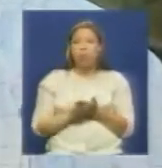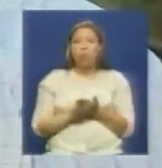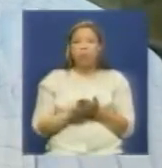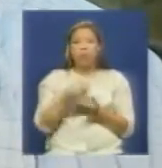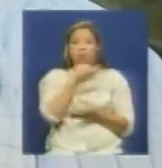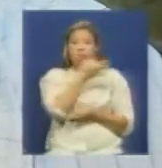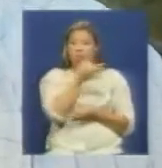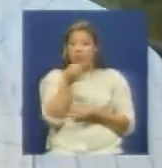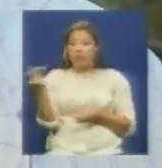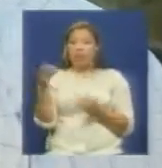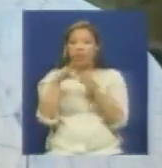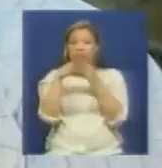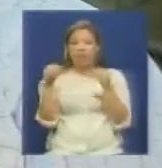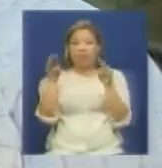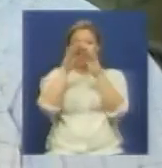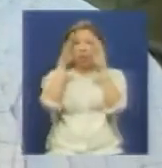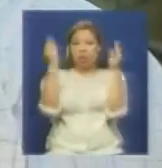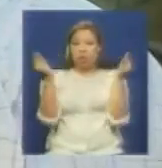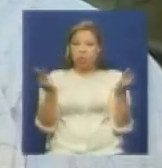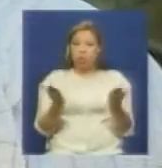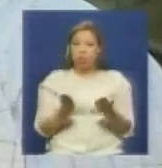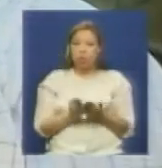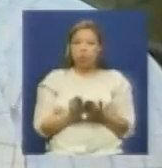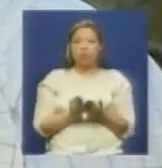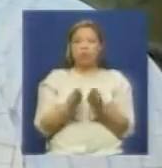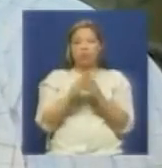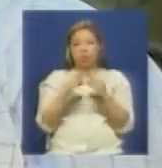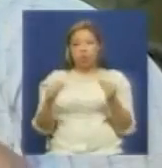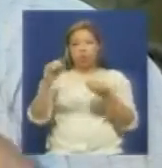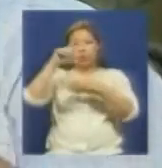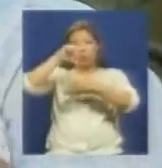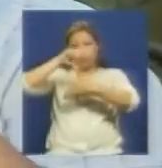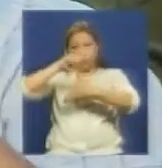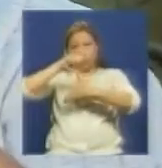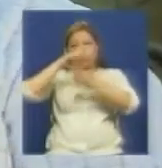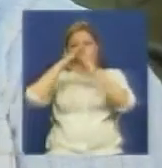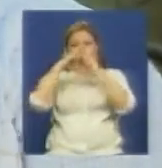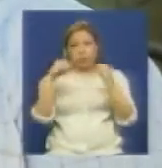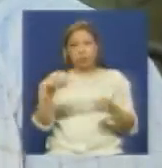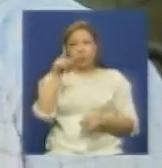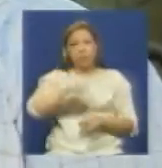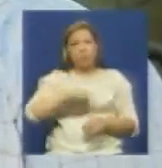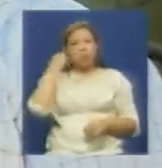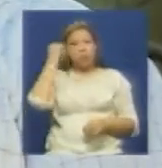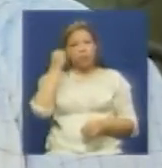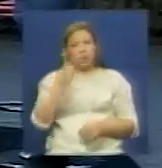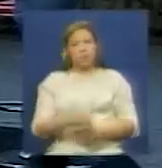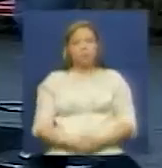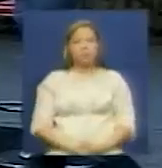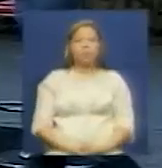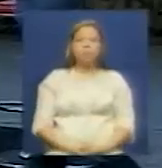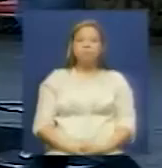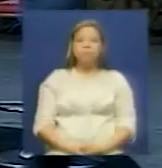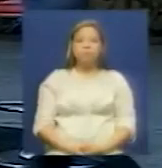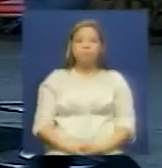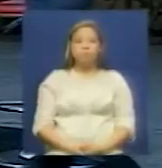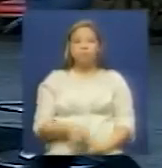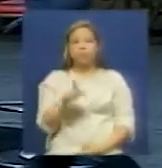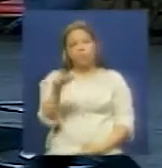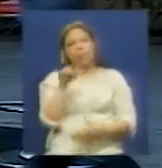más perfectas o perfectibles que hay en latinoamérica y yo creo que en el mundo compañero claro que si Esteban